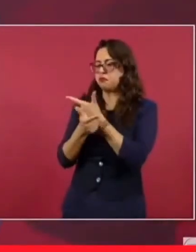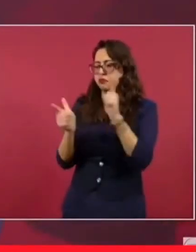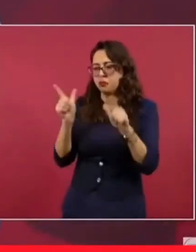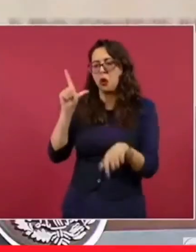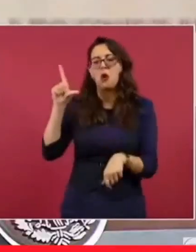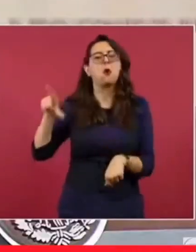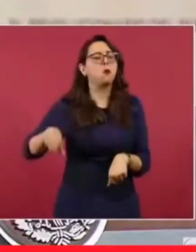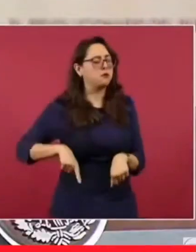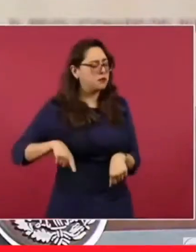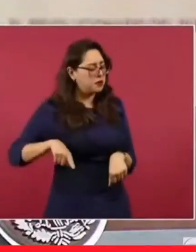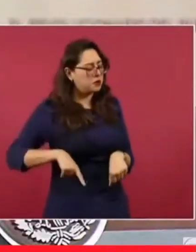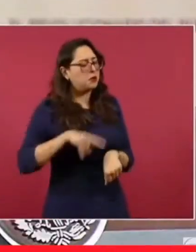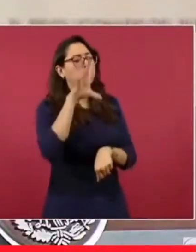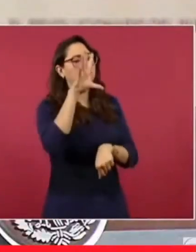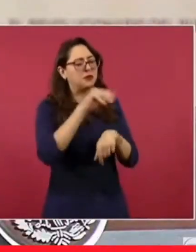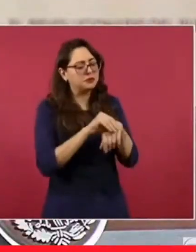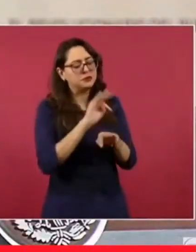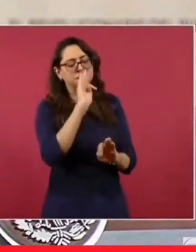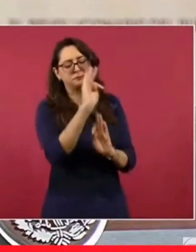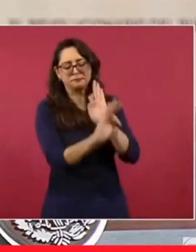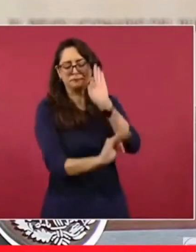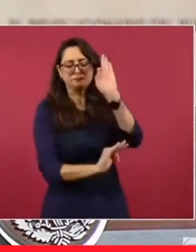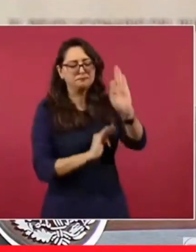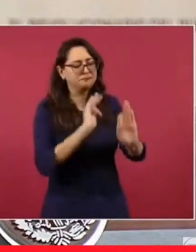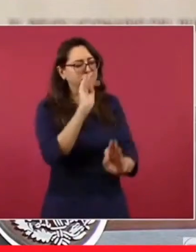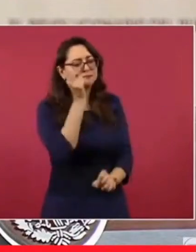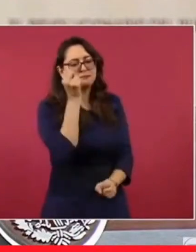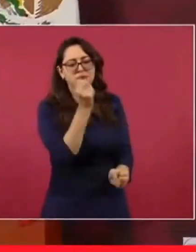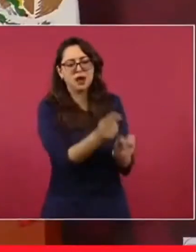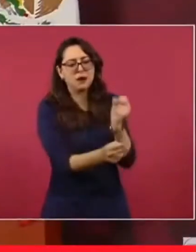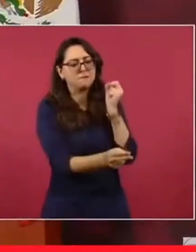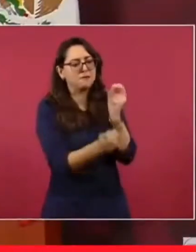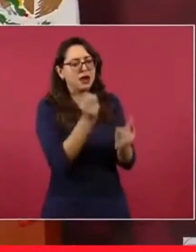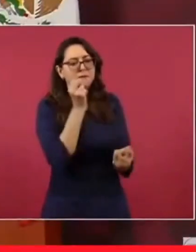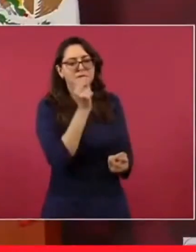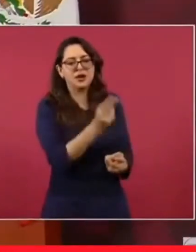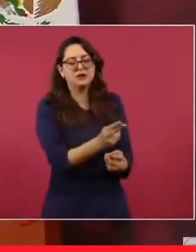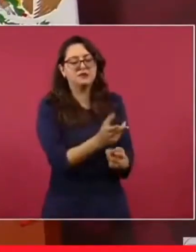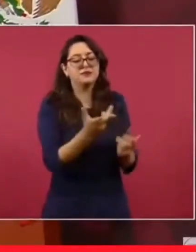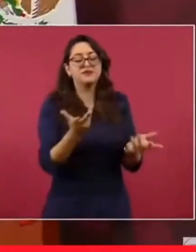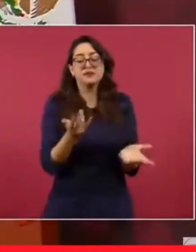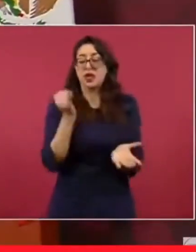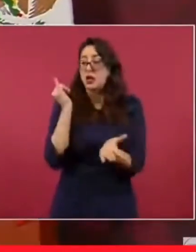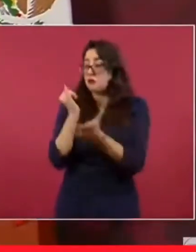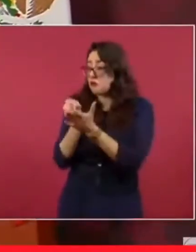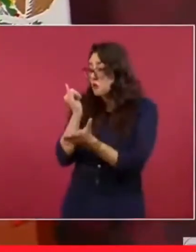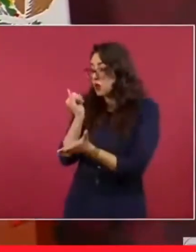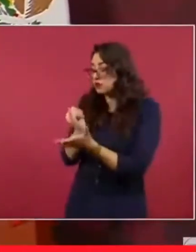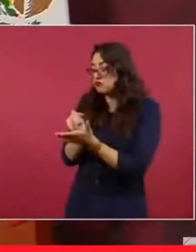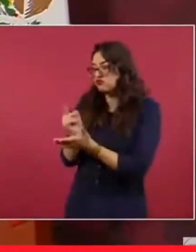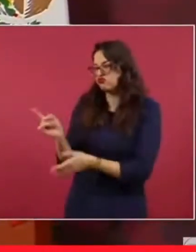pues están muy molestos. Para empezar, no pagaban impuestos.